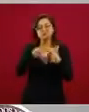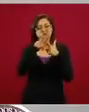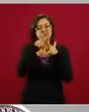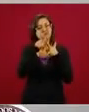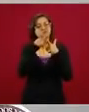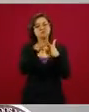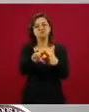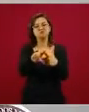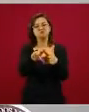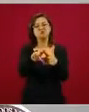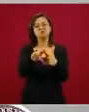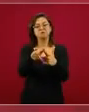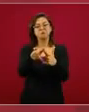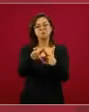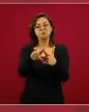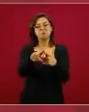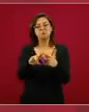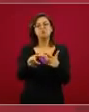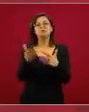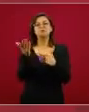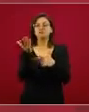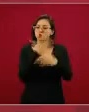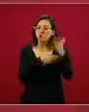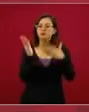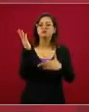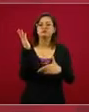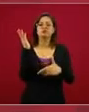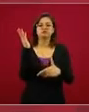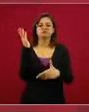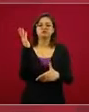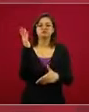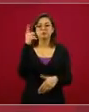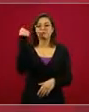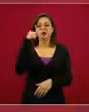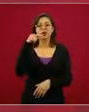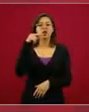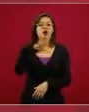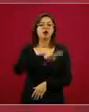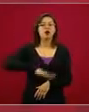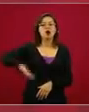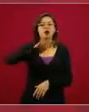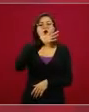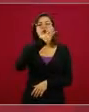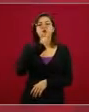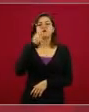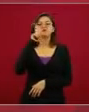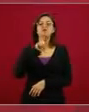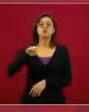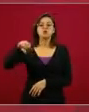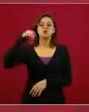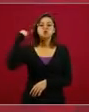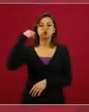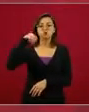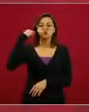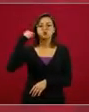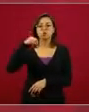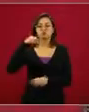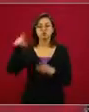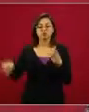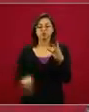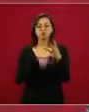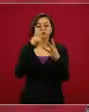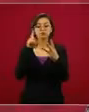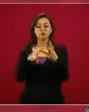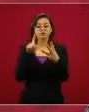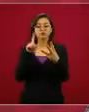ruta de éxito para los oaxaqueños y las oaxaqueñas. Tercero,